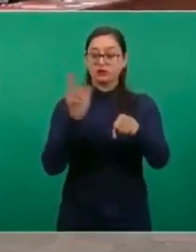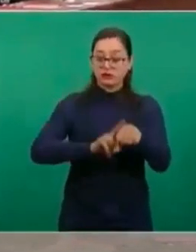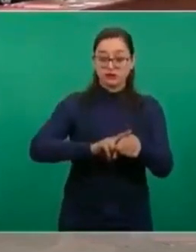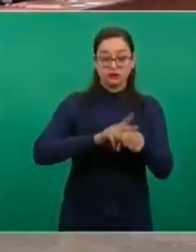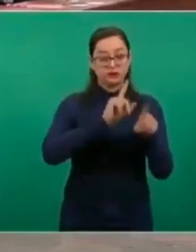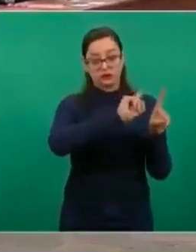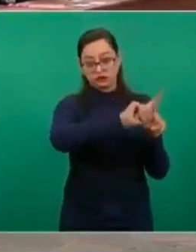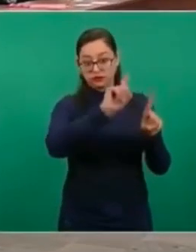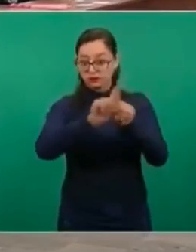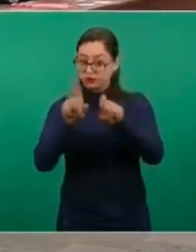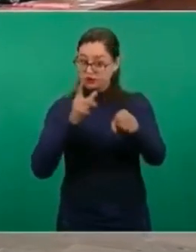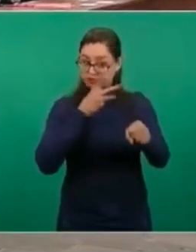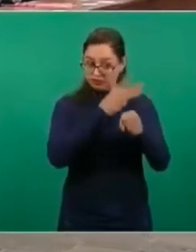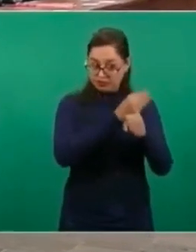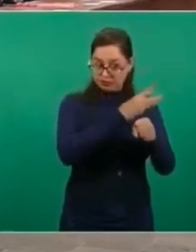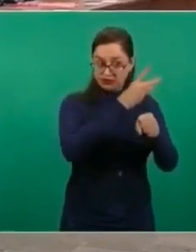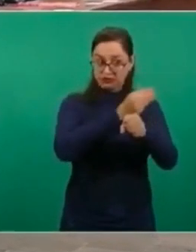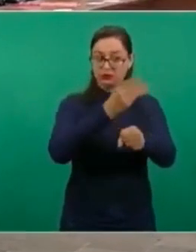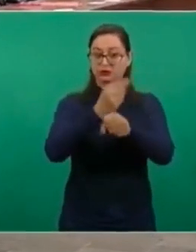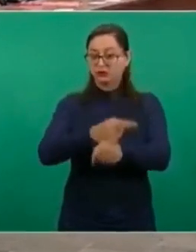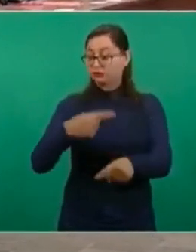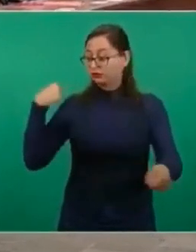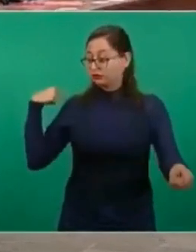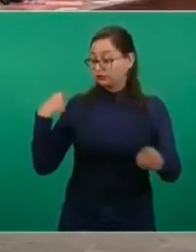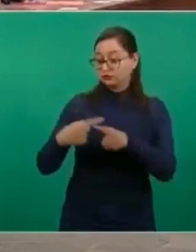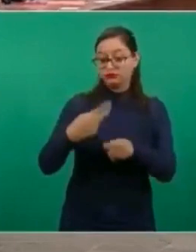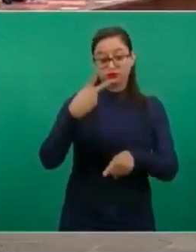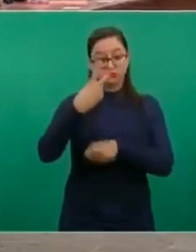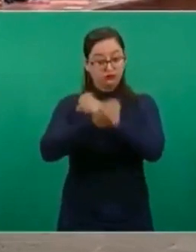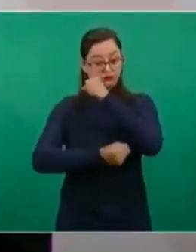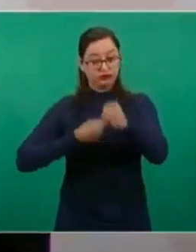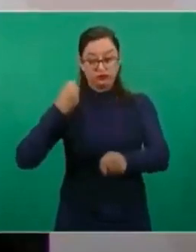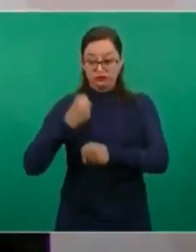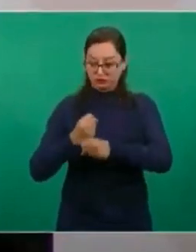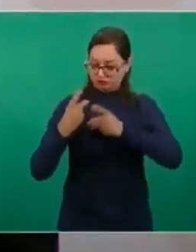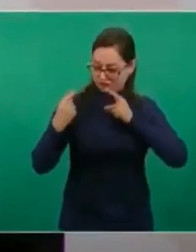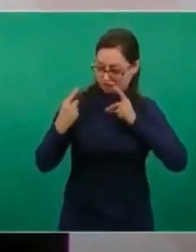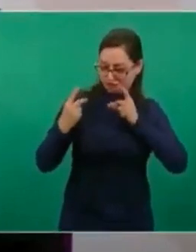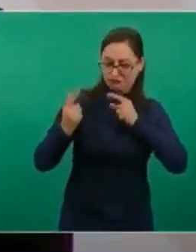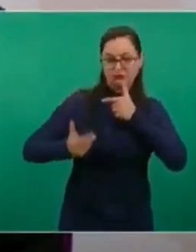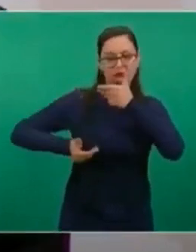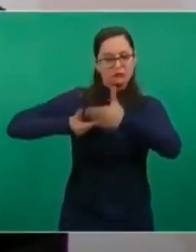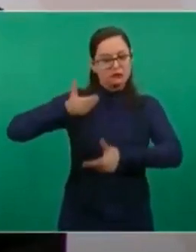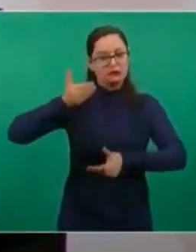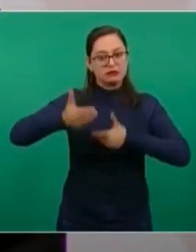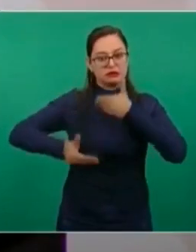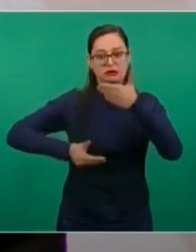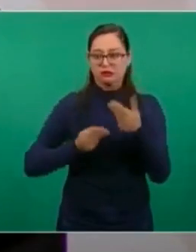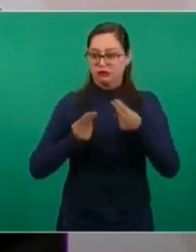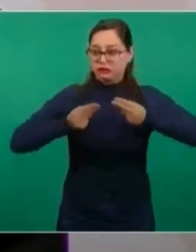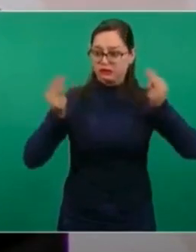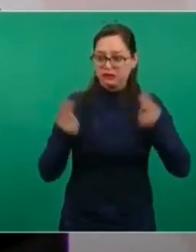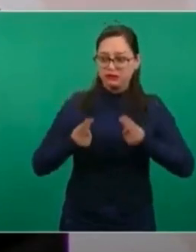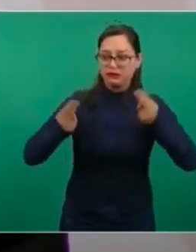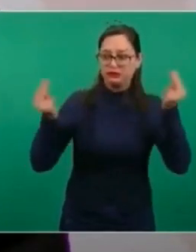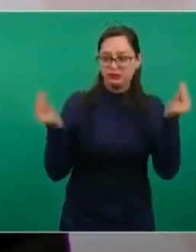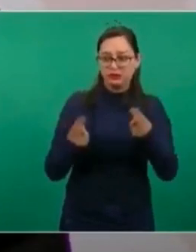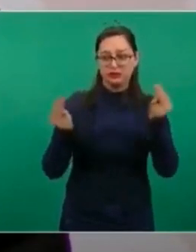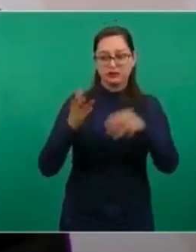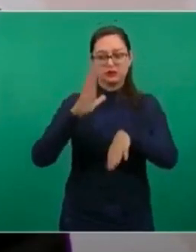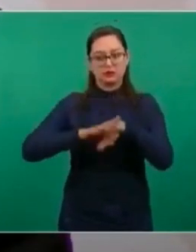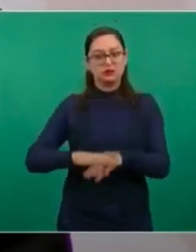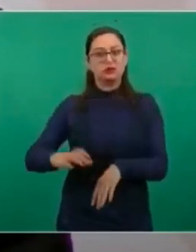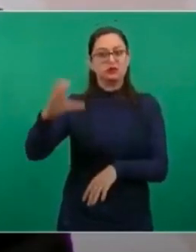Ahora se avanzó porque por la misma demanda de